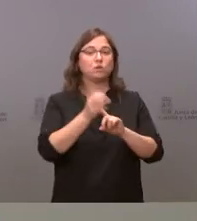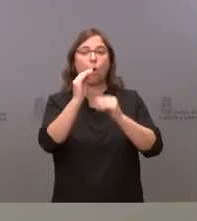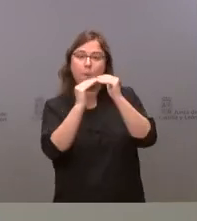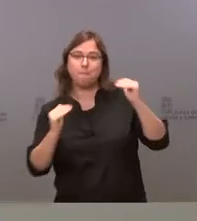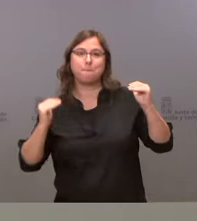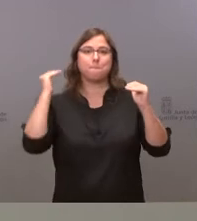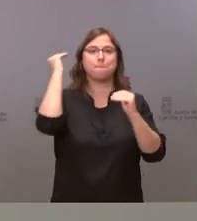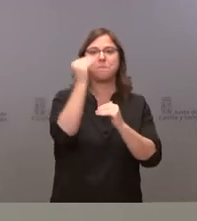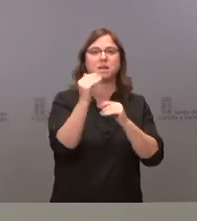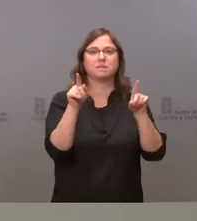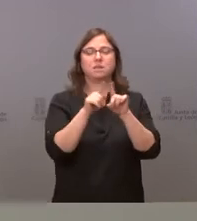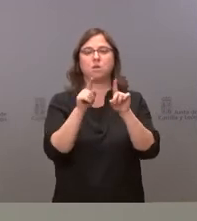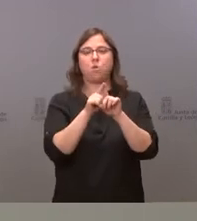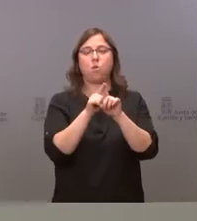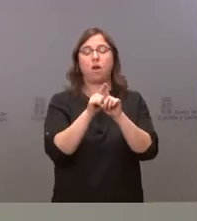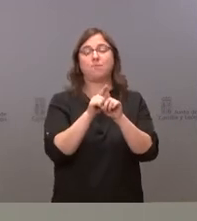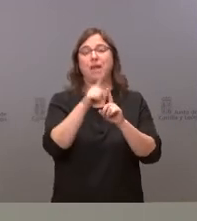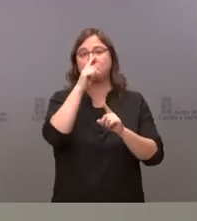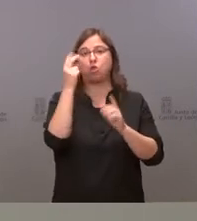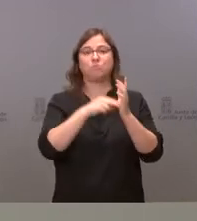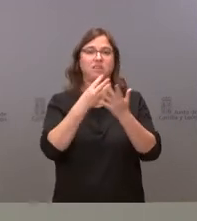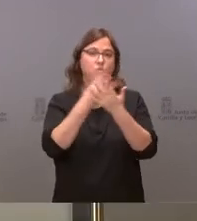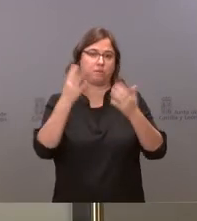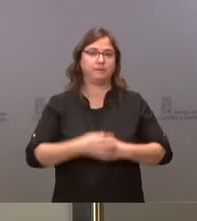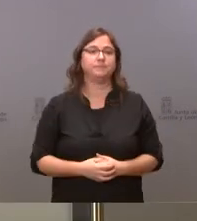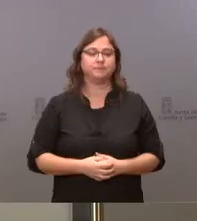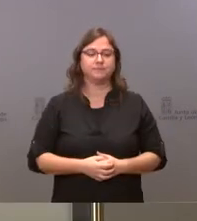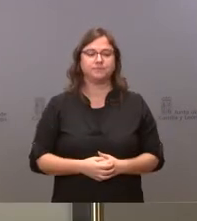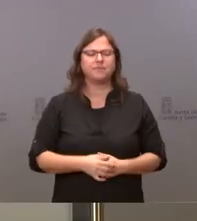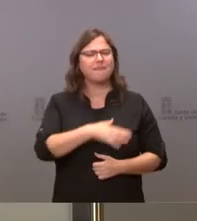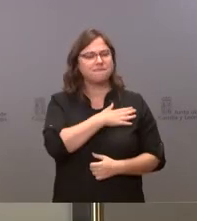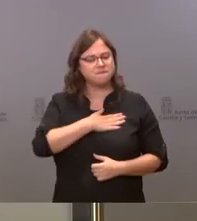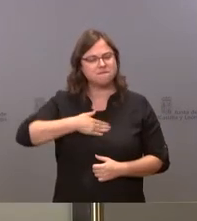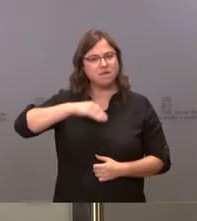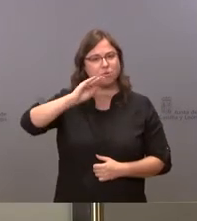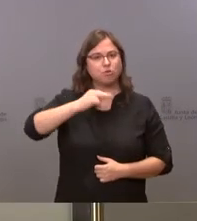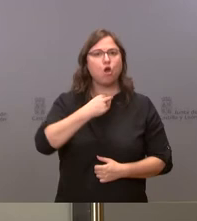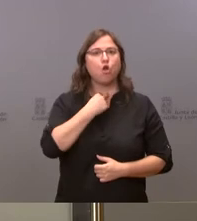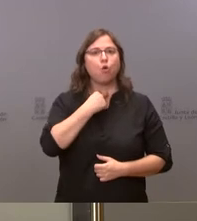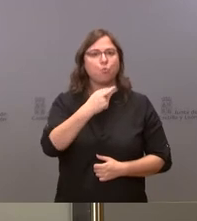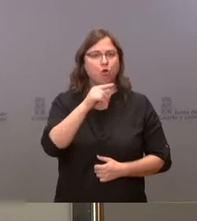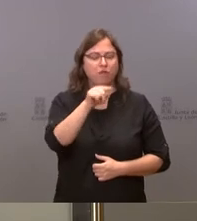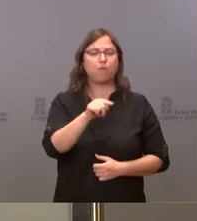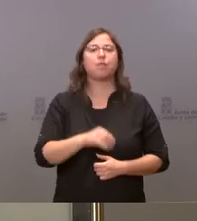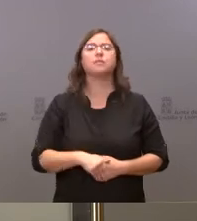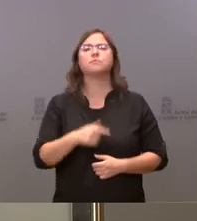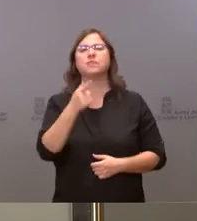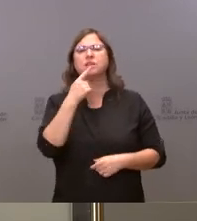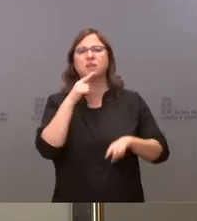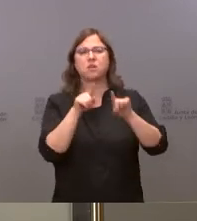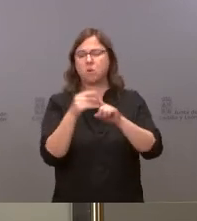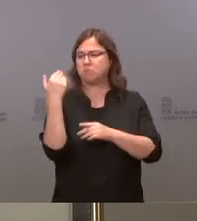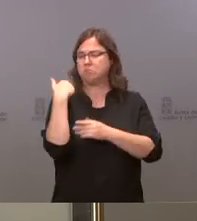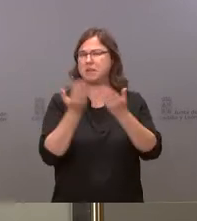el nivel de PIB que tuvimos en el año 19 yo quería preguntar sobre las movilizaciones que ha habido estos